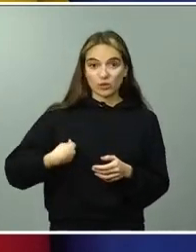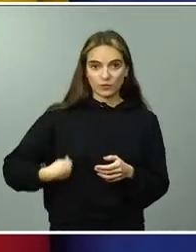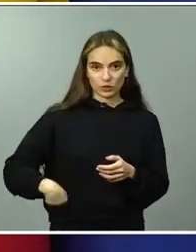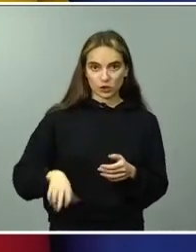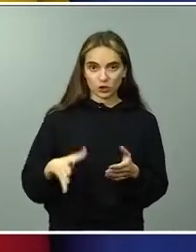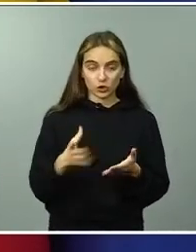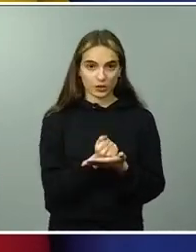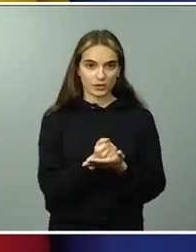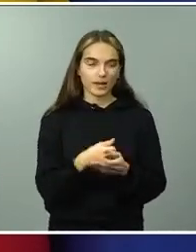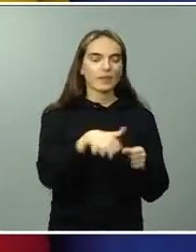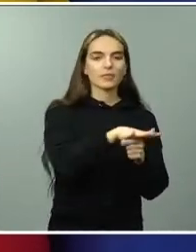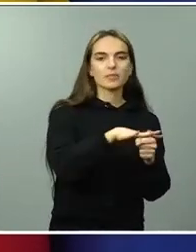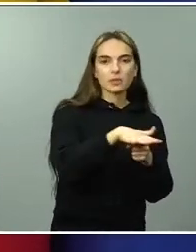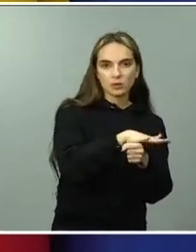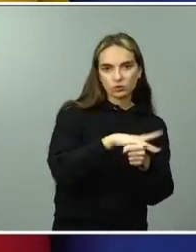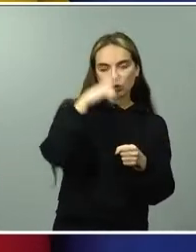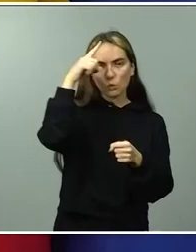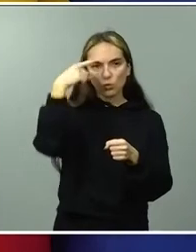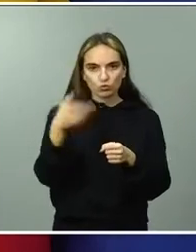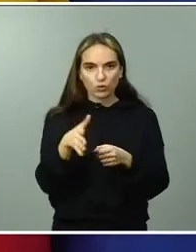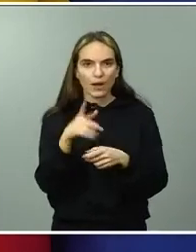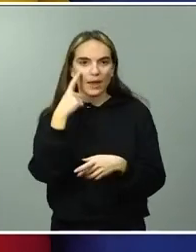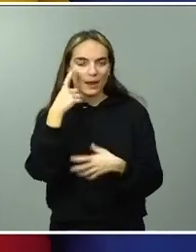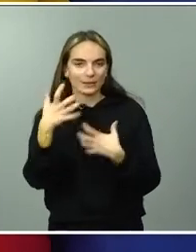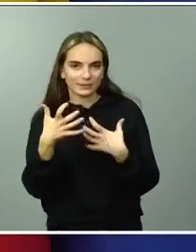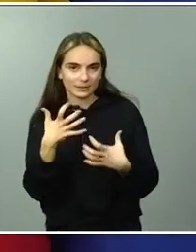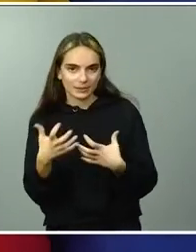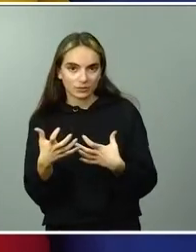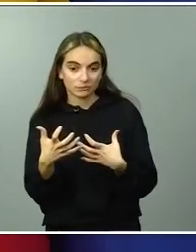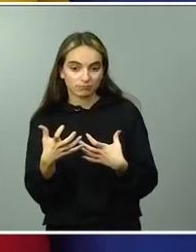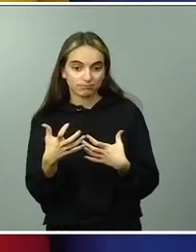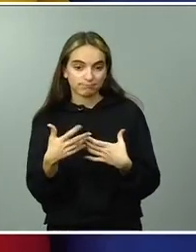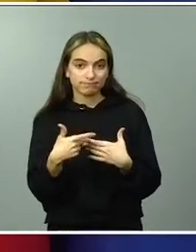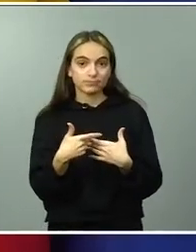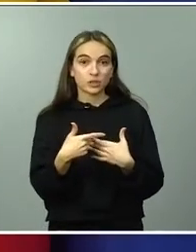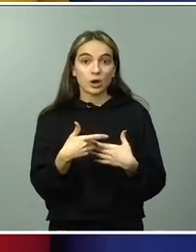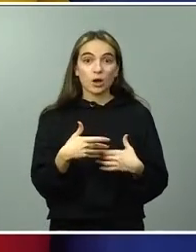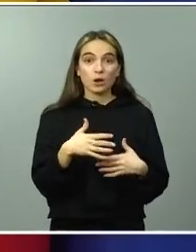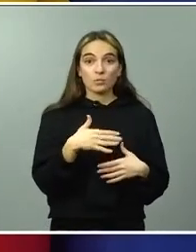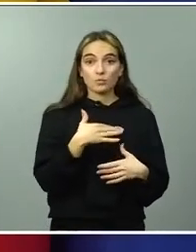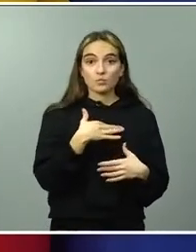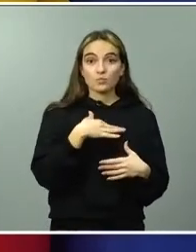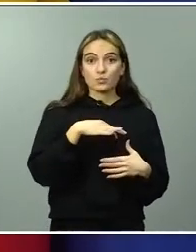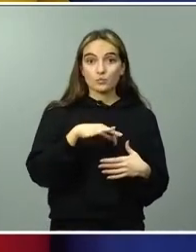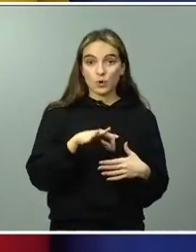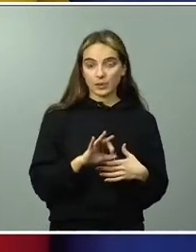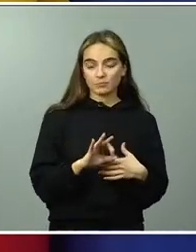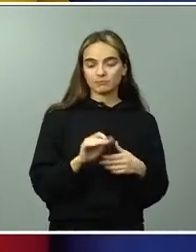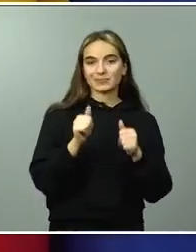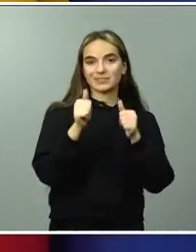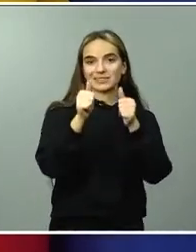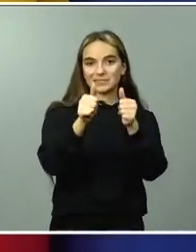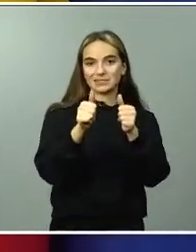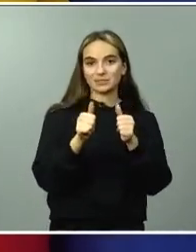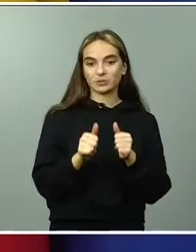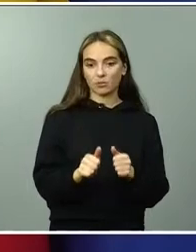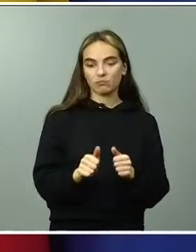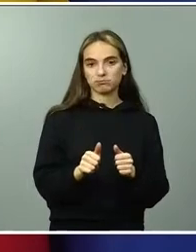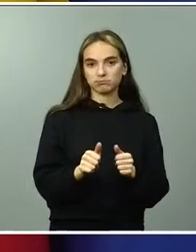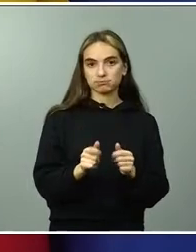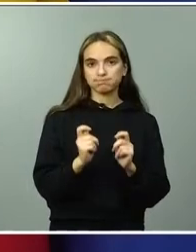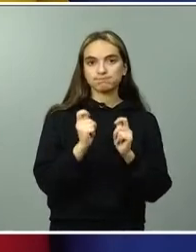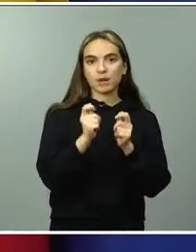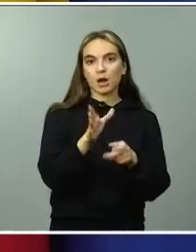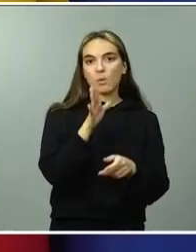sector cultural se les abre la posibilidad de reconocerles y acreditarles su experiencia a través de las